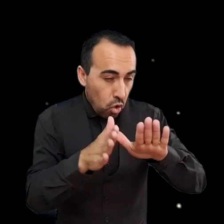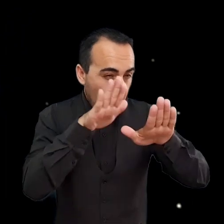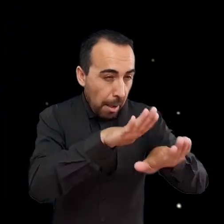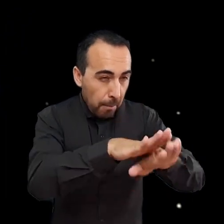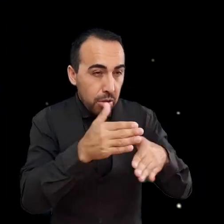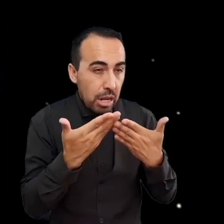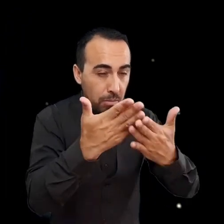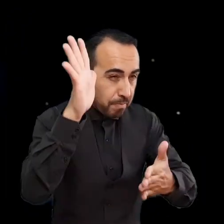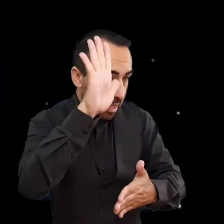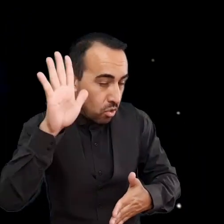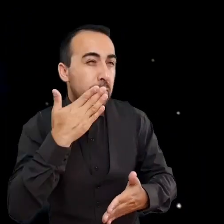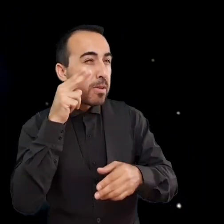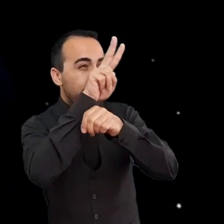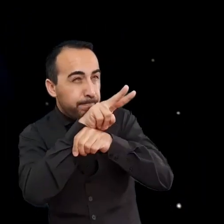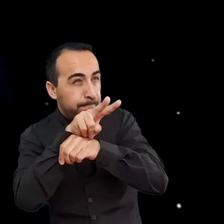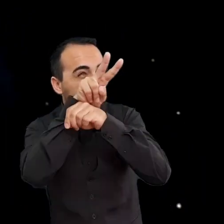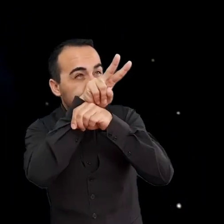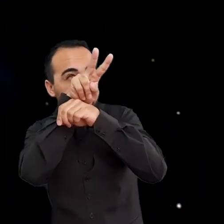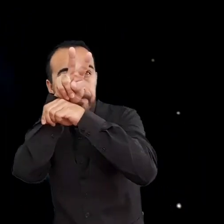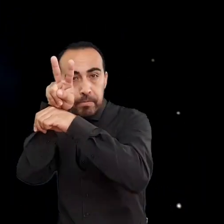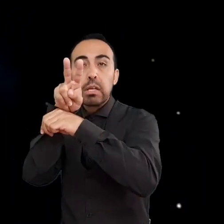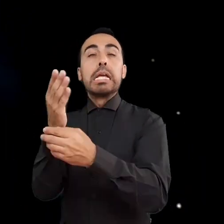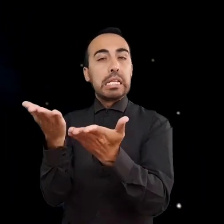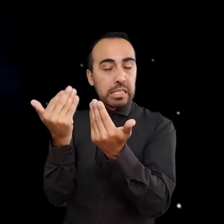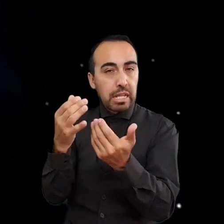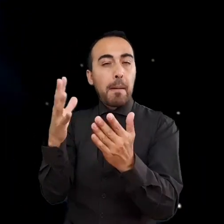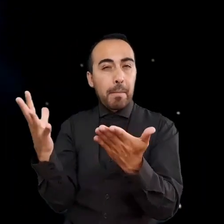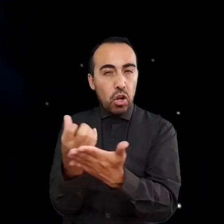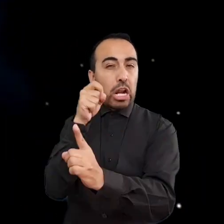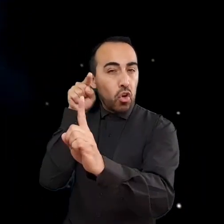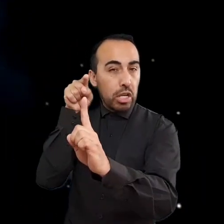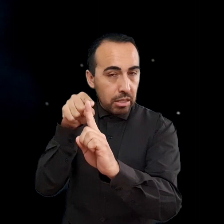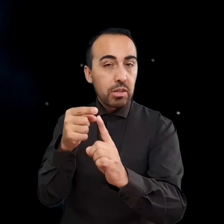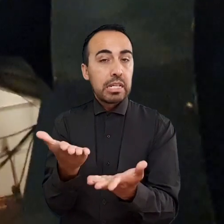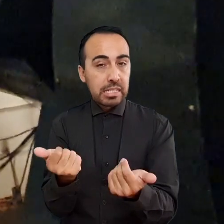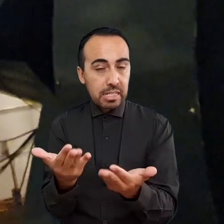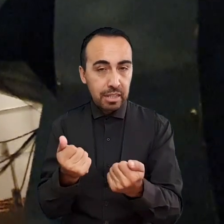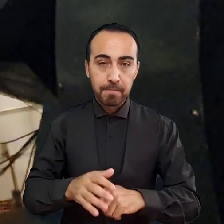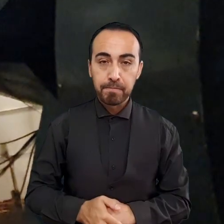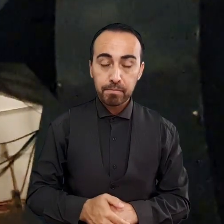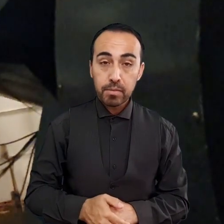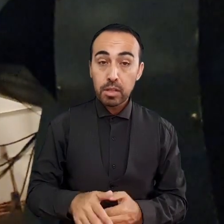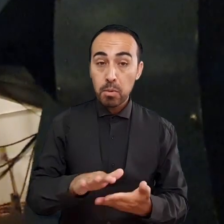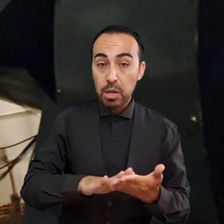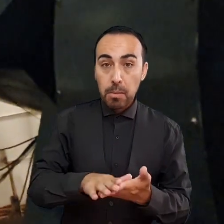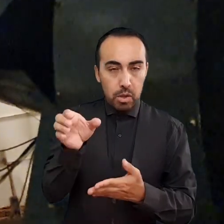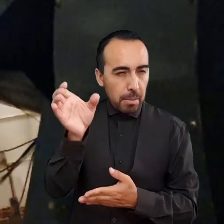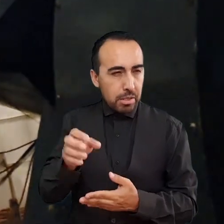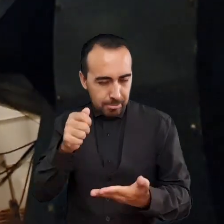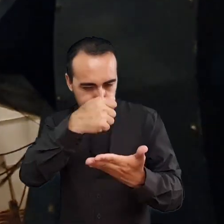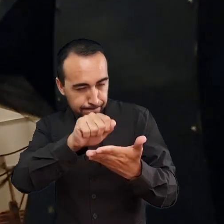y el seguimiento fotométrico de los candidatos con el telescopio SWOP del observatorio Las Campanas.